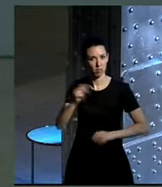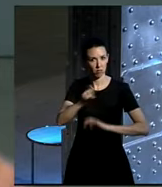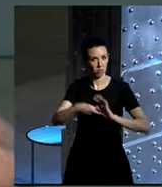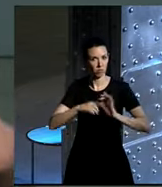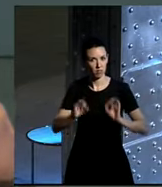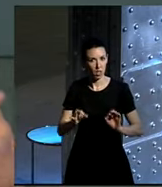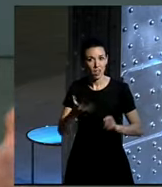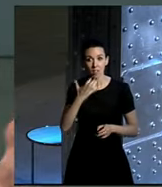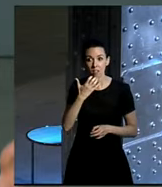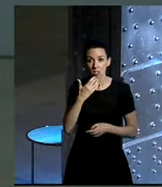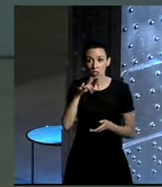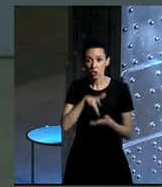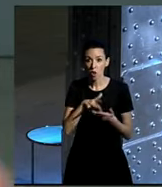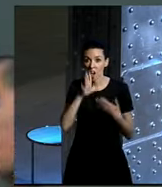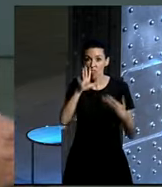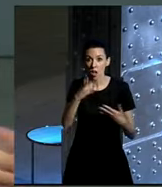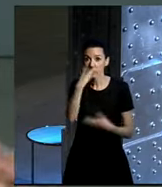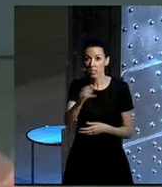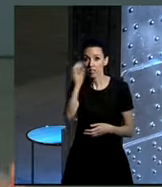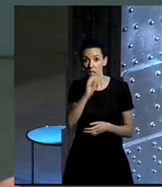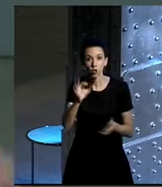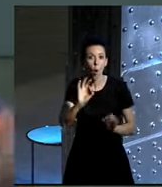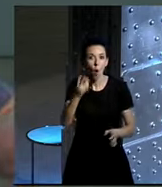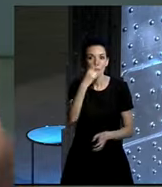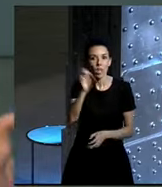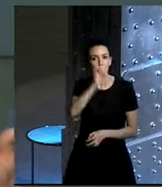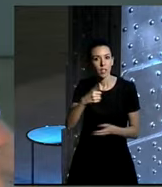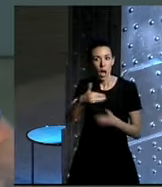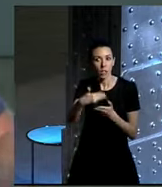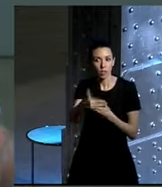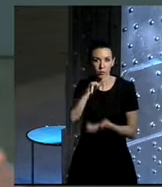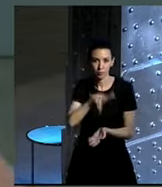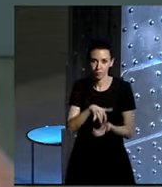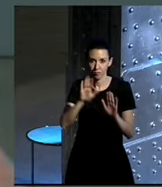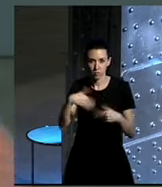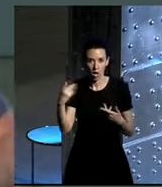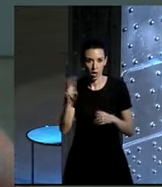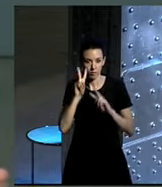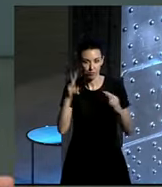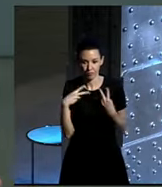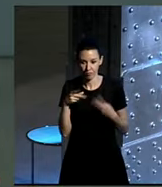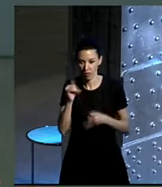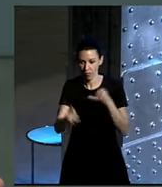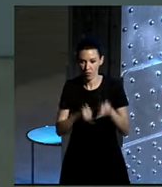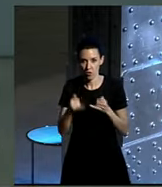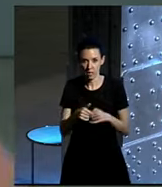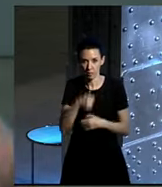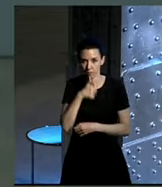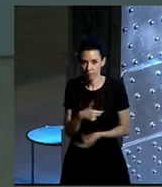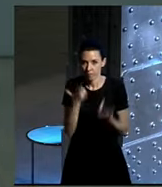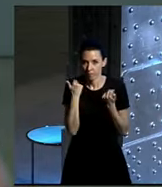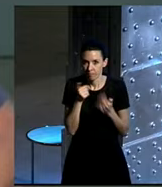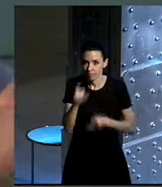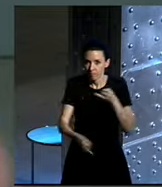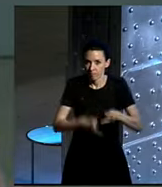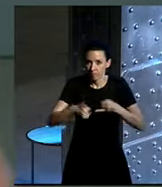Pero si dejamos que pasen 10 o 30 años o 20 años, pues a lo mejor nos vamos a ver todos en la bicicleta, pero encima sintiéndonos frustrados porque,